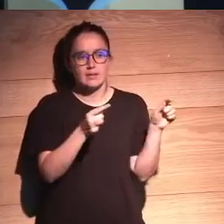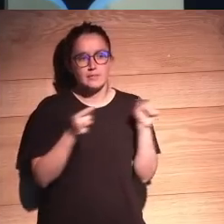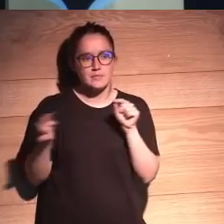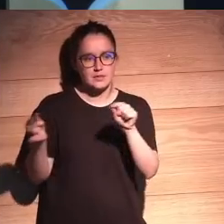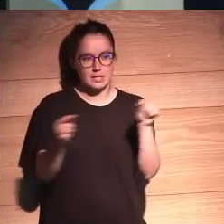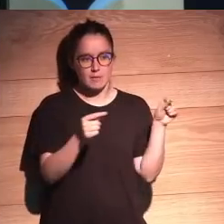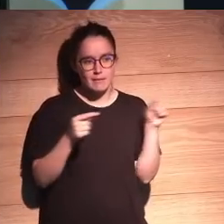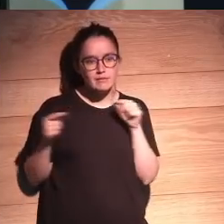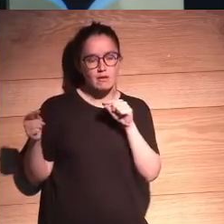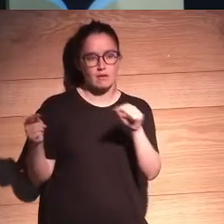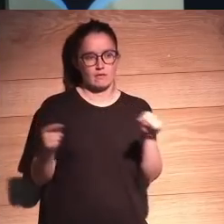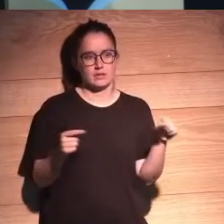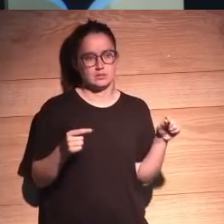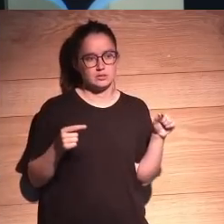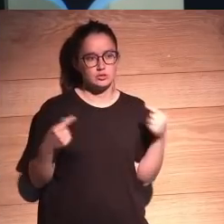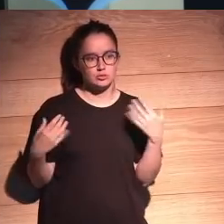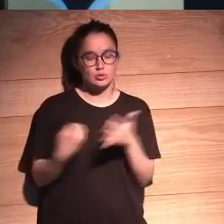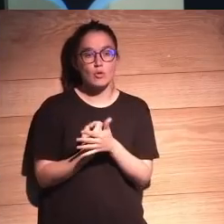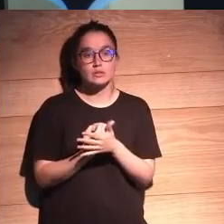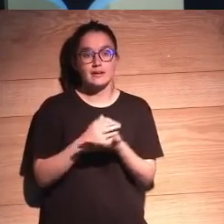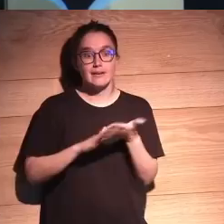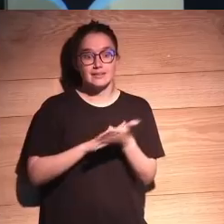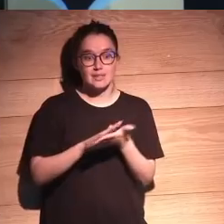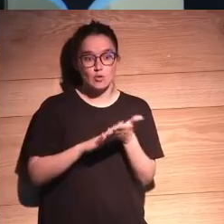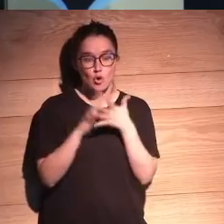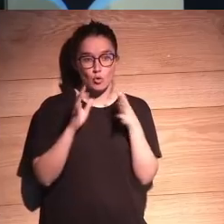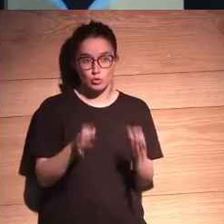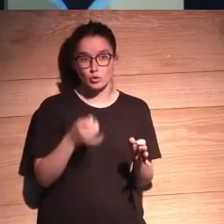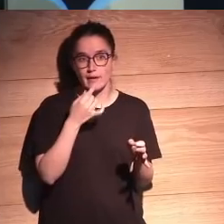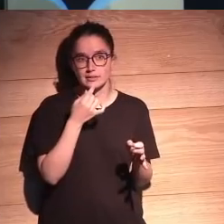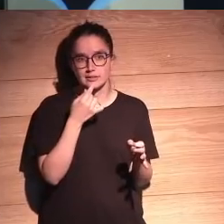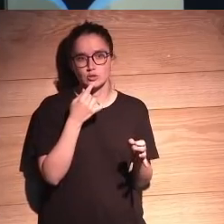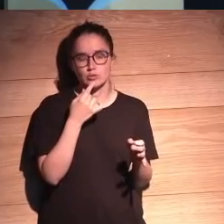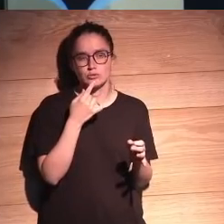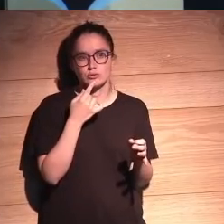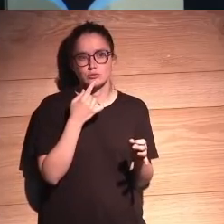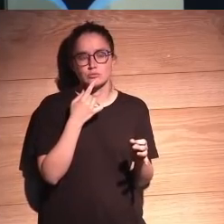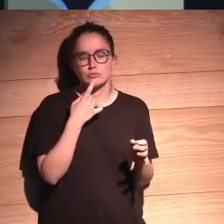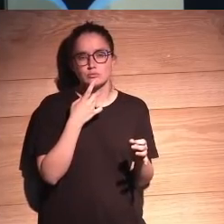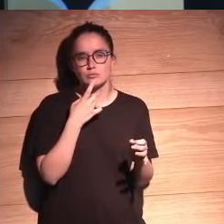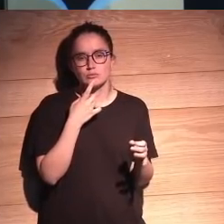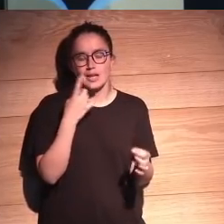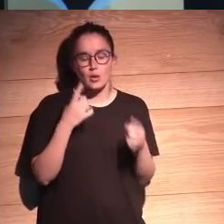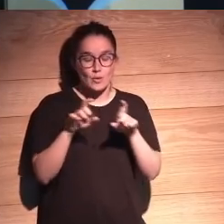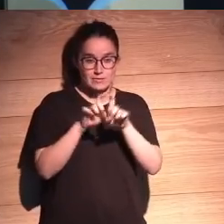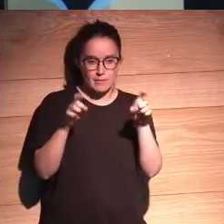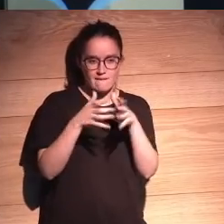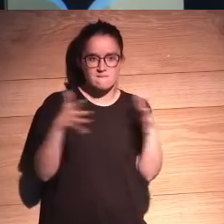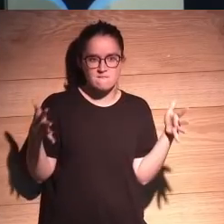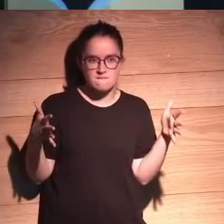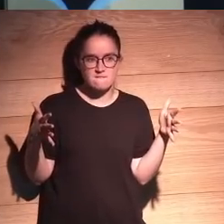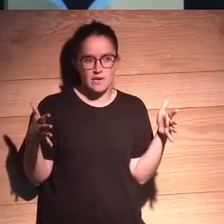nos liamos todos y se habló efectivamente lo has apuntado tú las ciertas grandes empresas